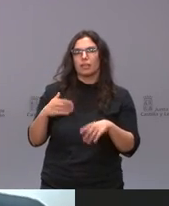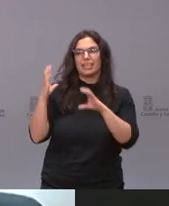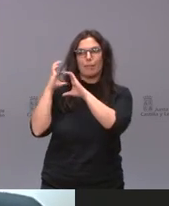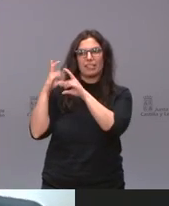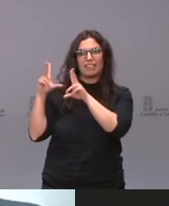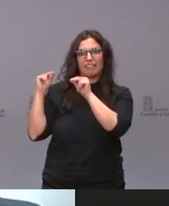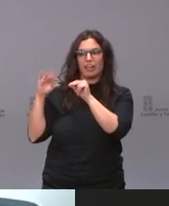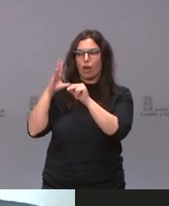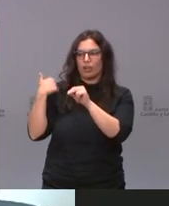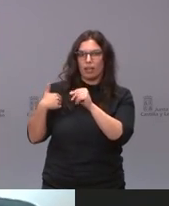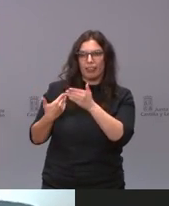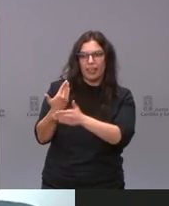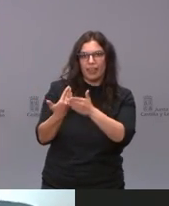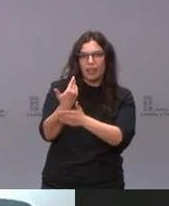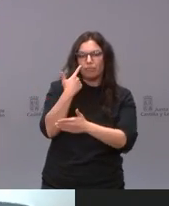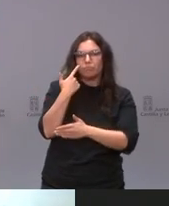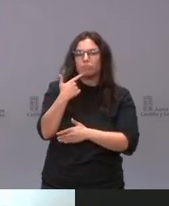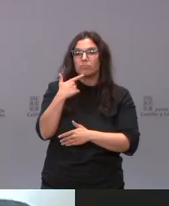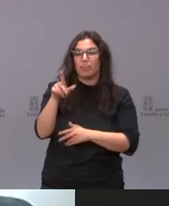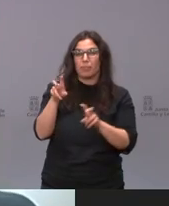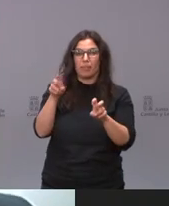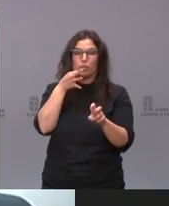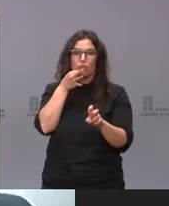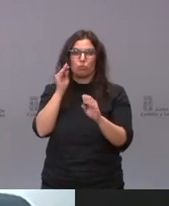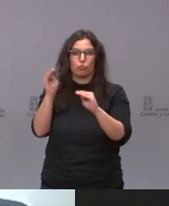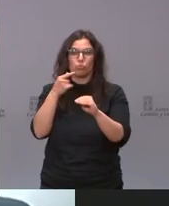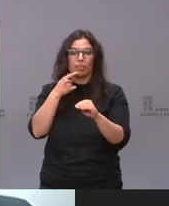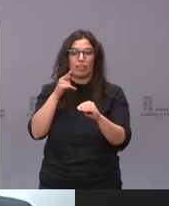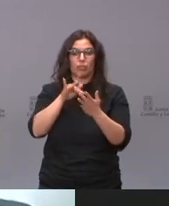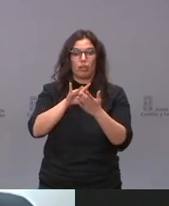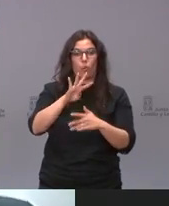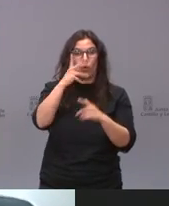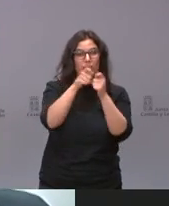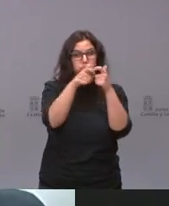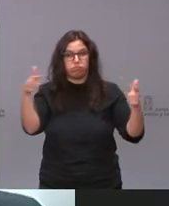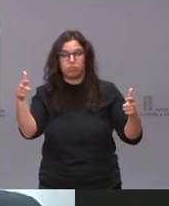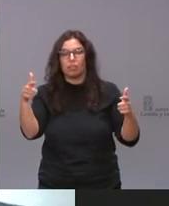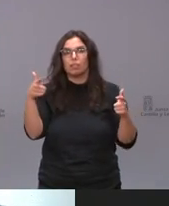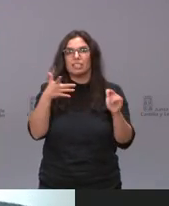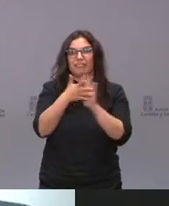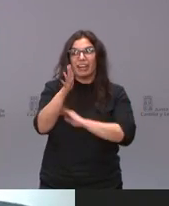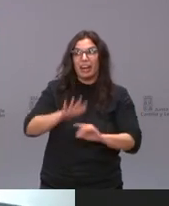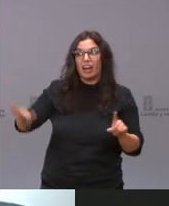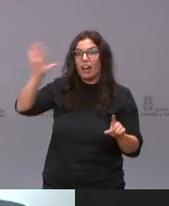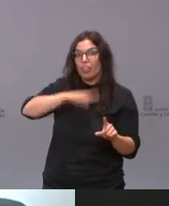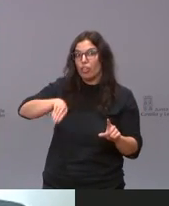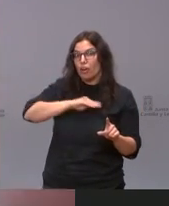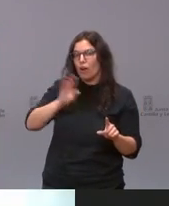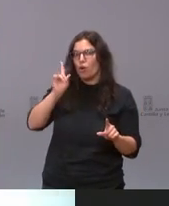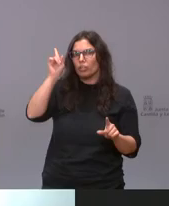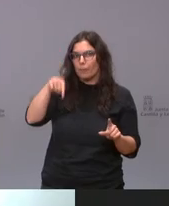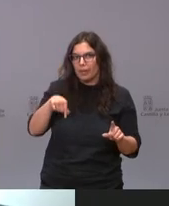semana santa ha dicho cuando empezaba su intervención que estamos en una cuarta ola no sé si se refería más a nivel nacional o a nivel